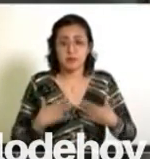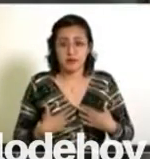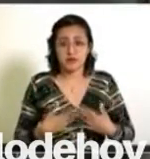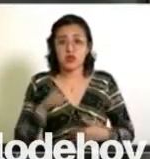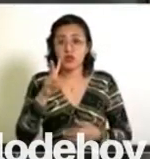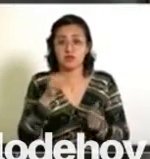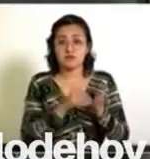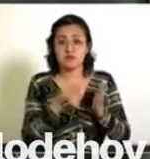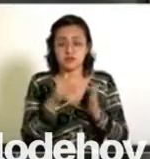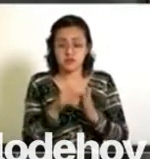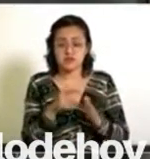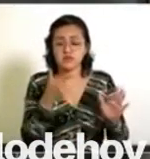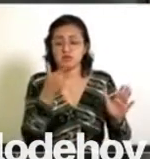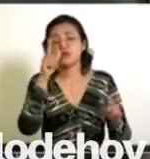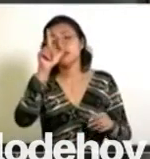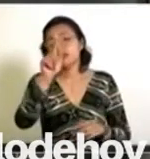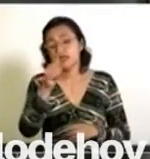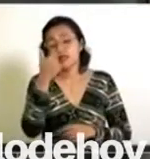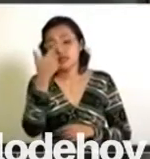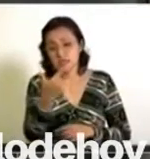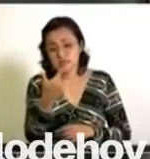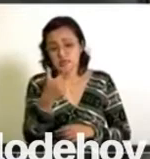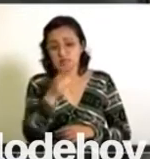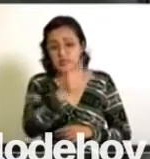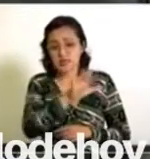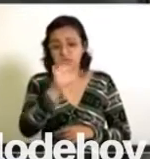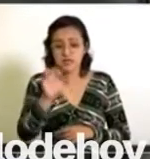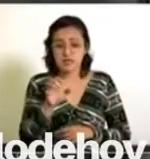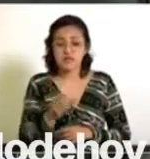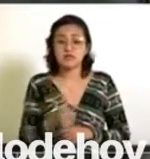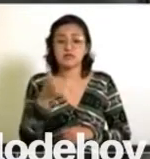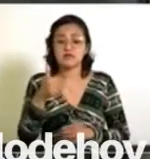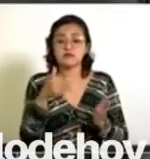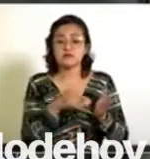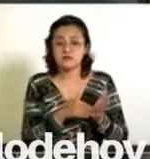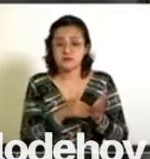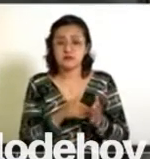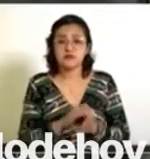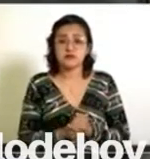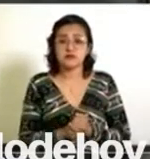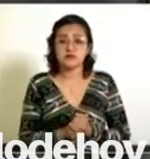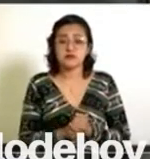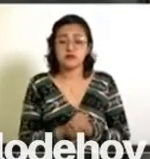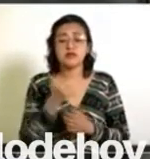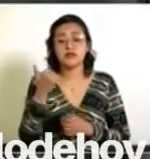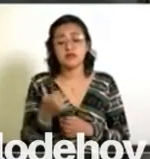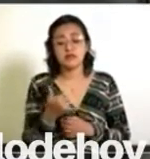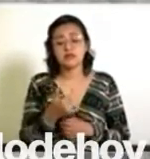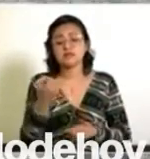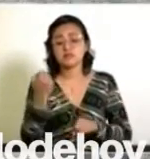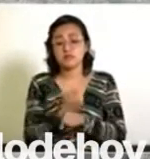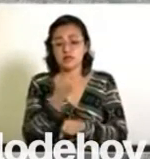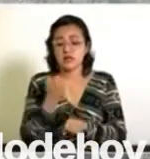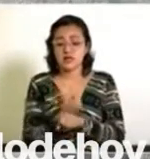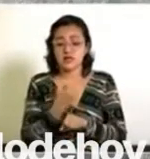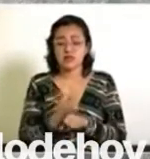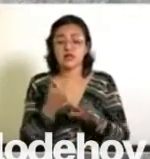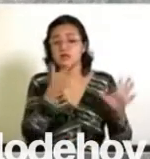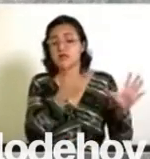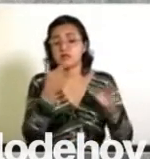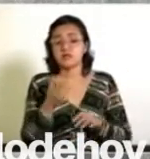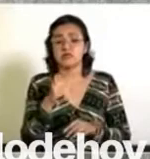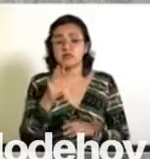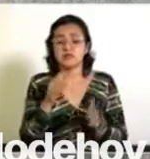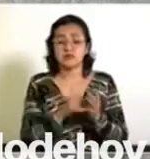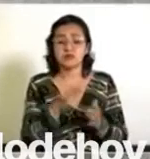dos millones setenta y siete quinientos seis mil. Y zapatos, setecientos cinco